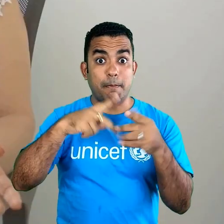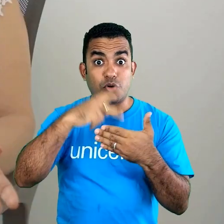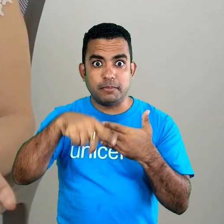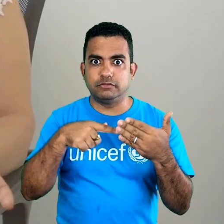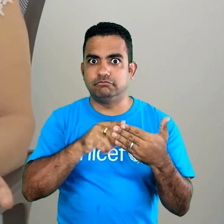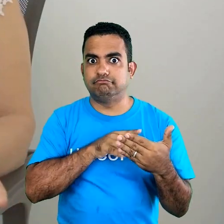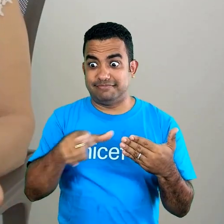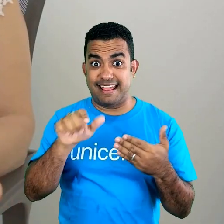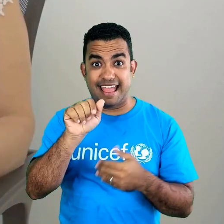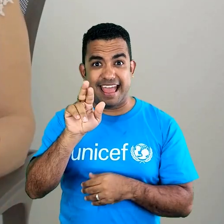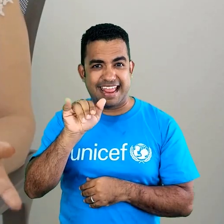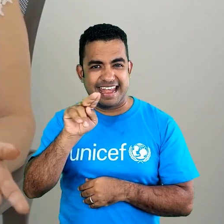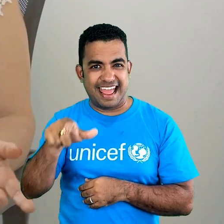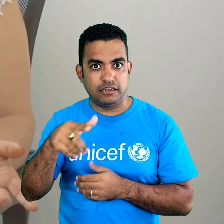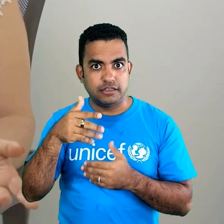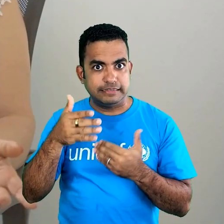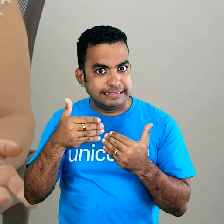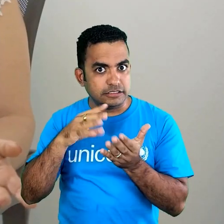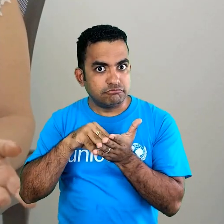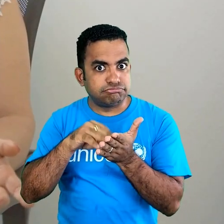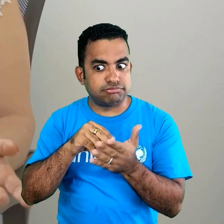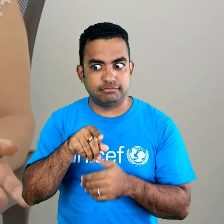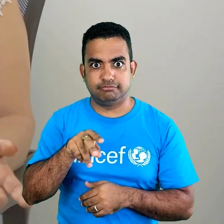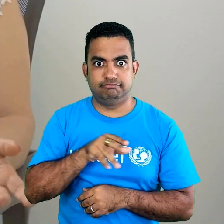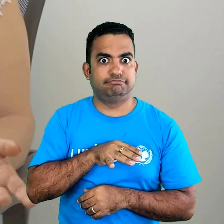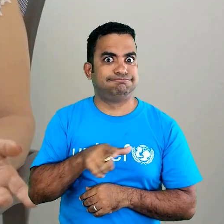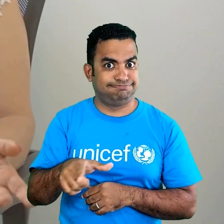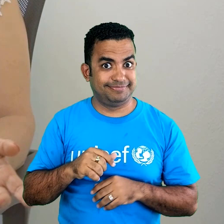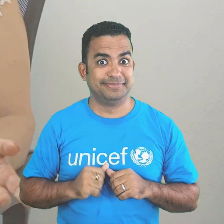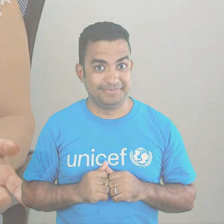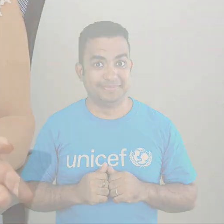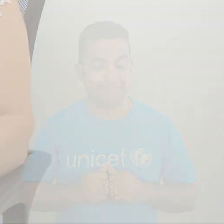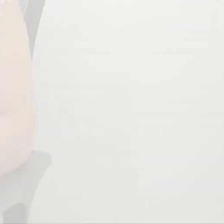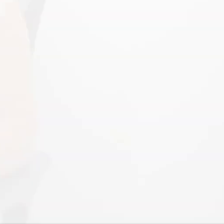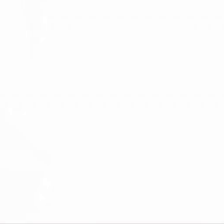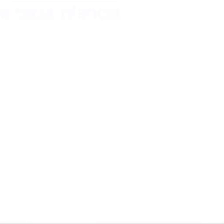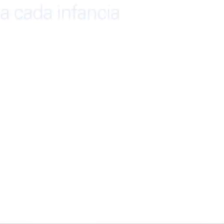encanta porque Ariana ha tenido una facilidad de aprender muy buena.